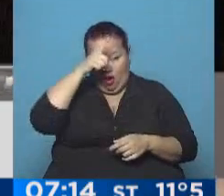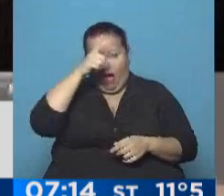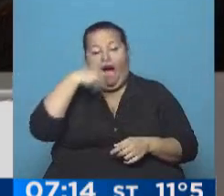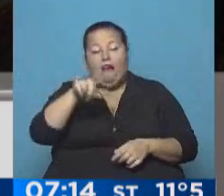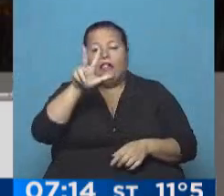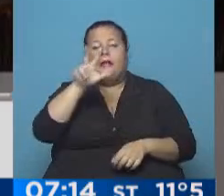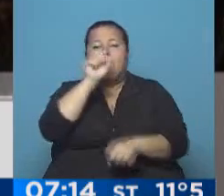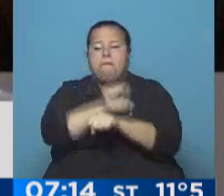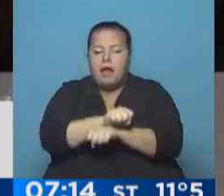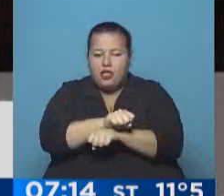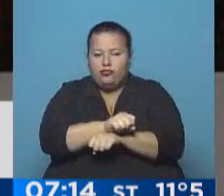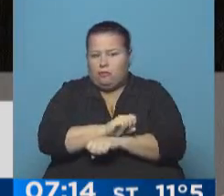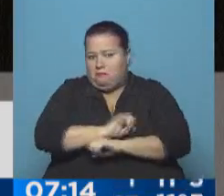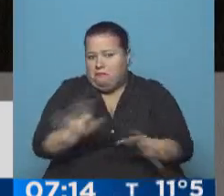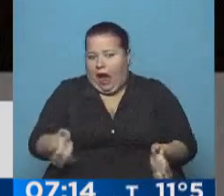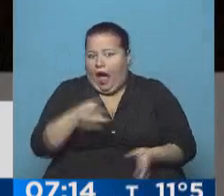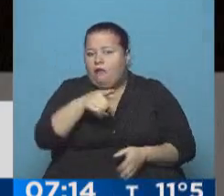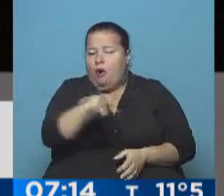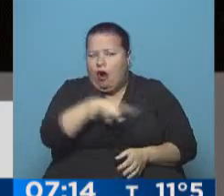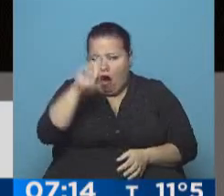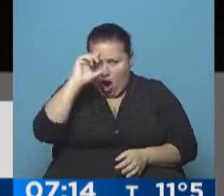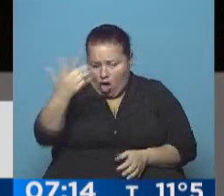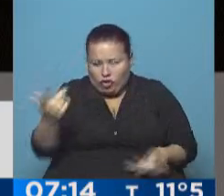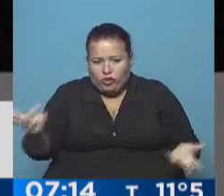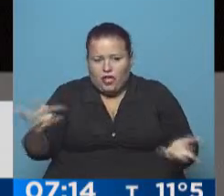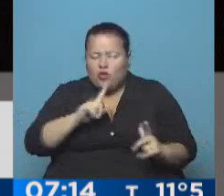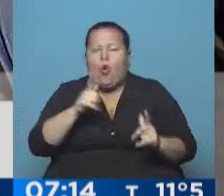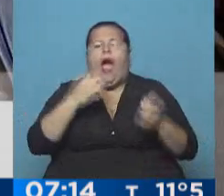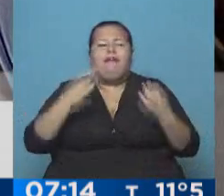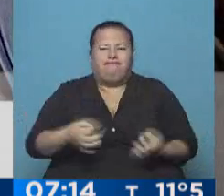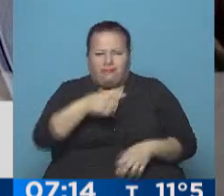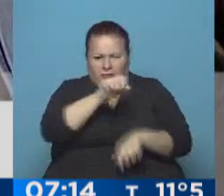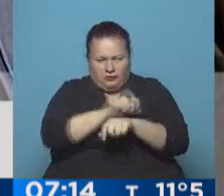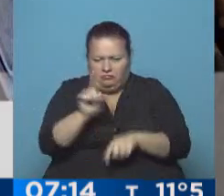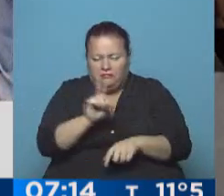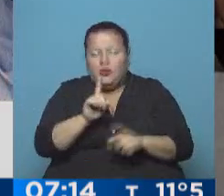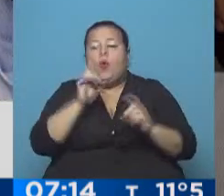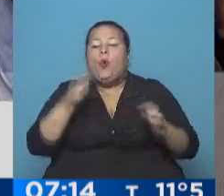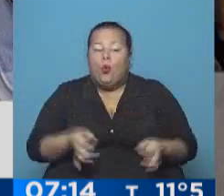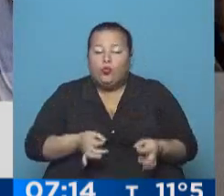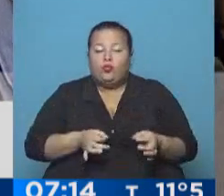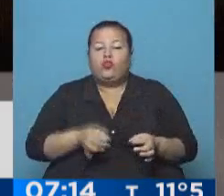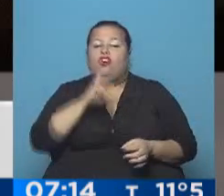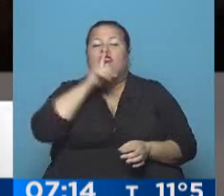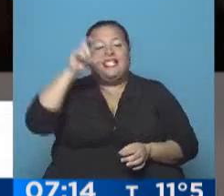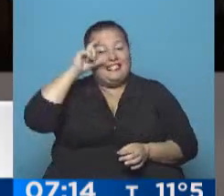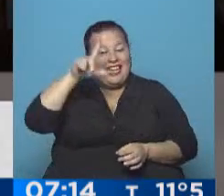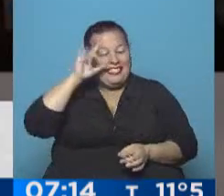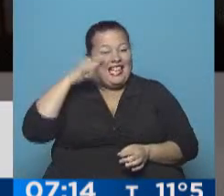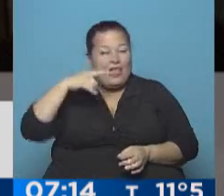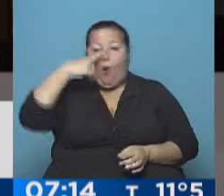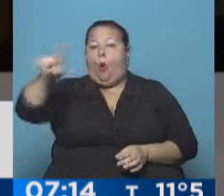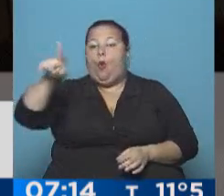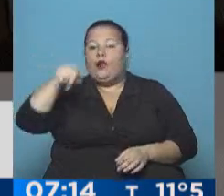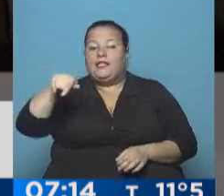terminaron detenidos ilegalmente, porque nunca hubo condiciones como para detenerlos. Y justamente Telleldin, que fue el